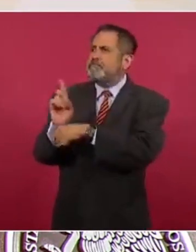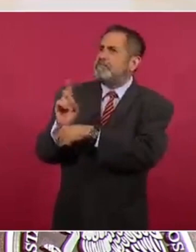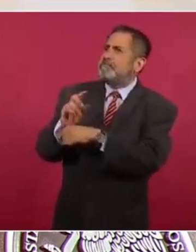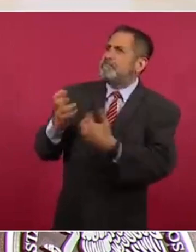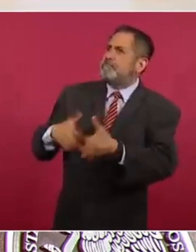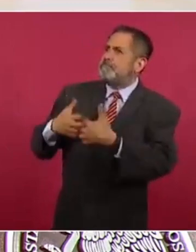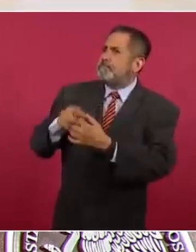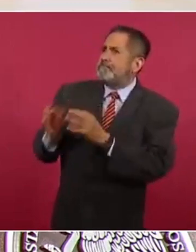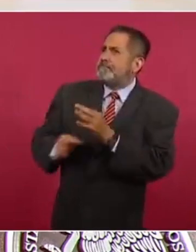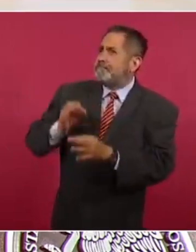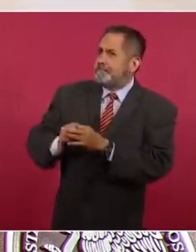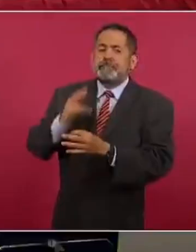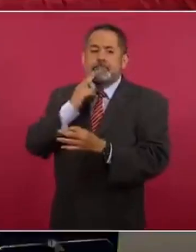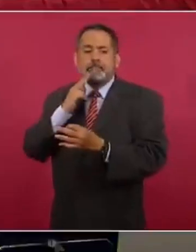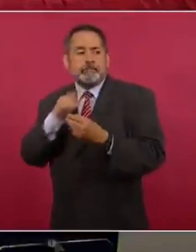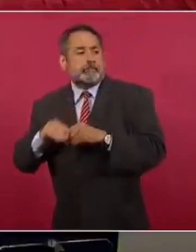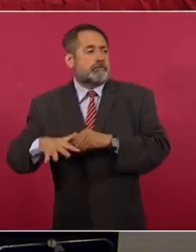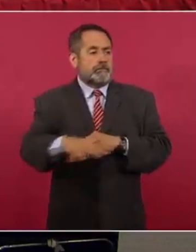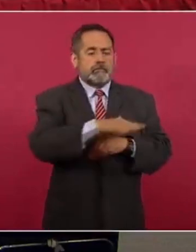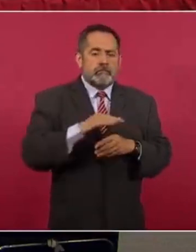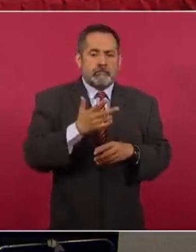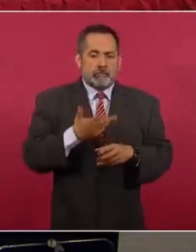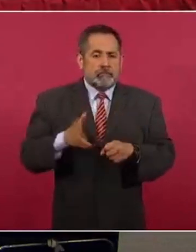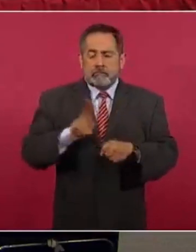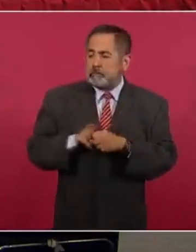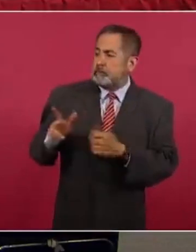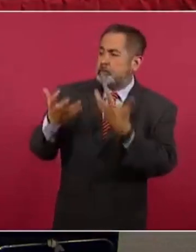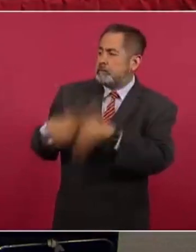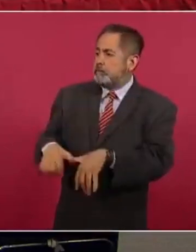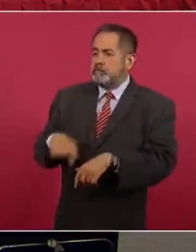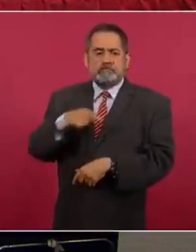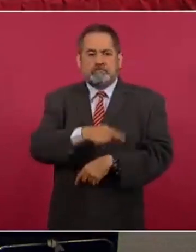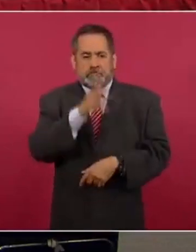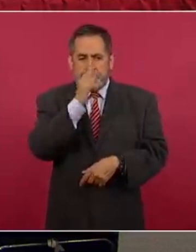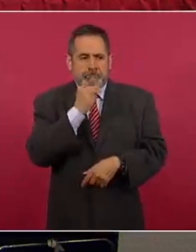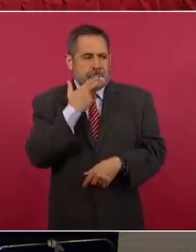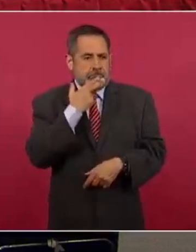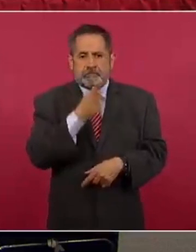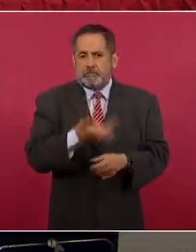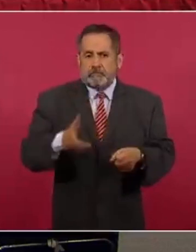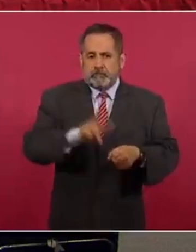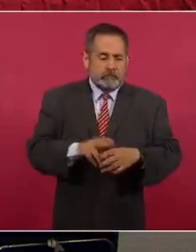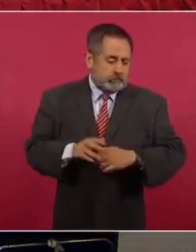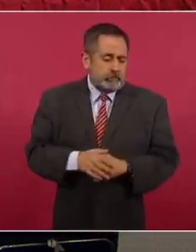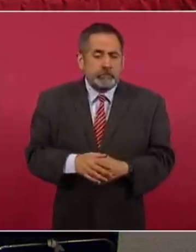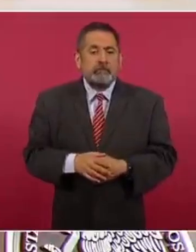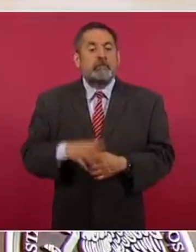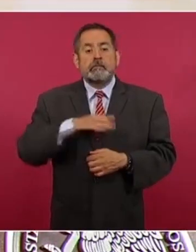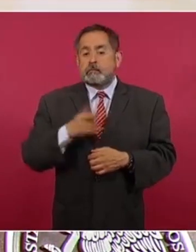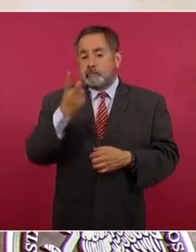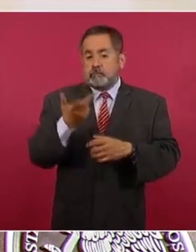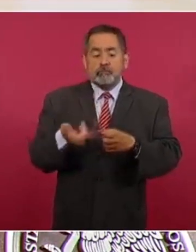hospitalización o las unidades de cuidados intensivos, muchas veces son las razones por las cuales no se estaban utilizando. Dos hospitales que recibieron